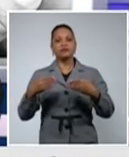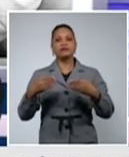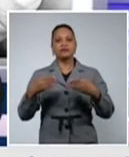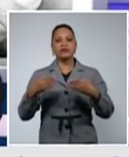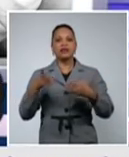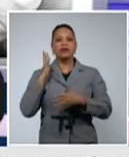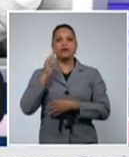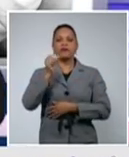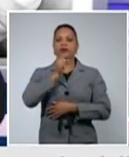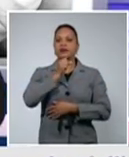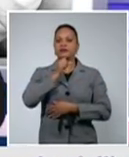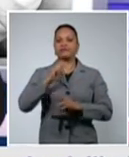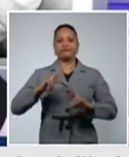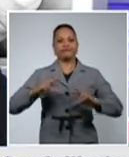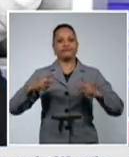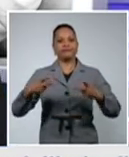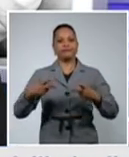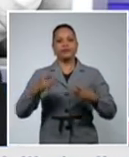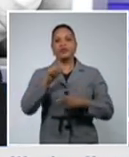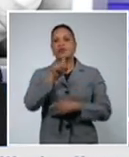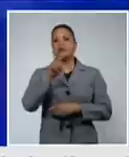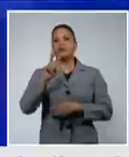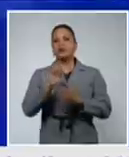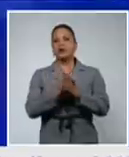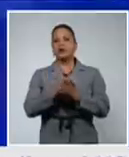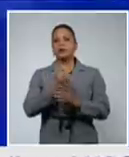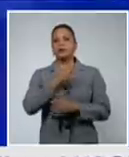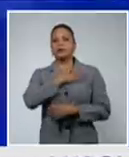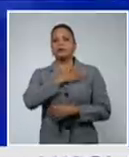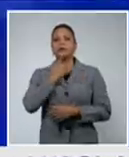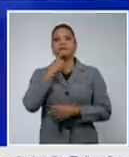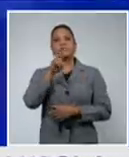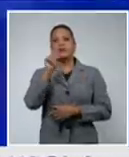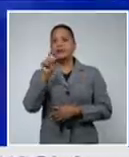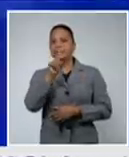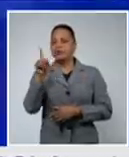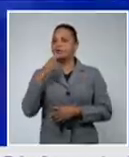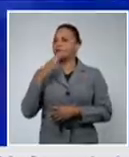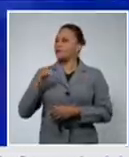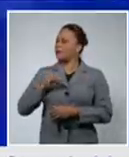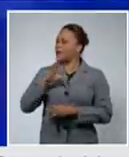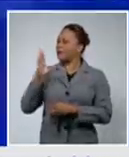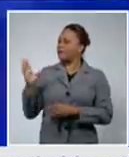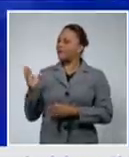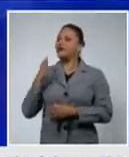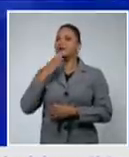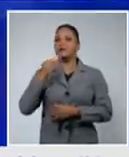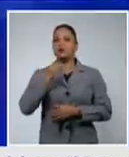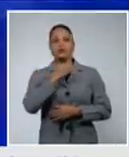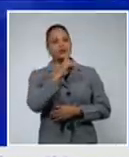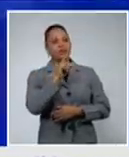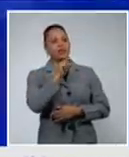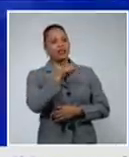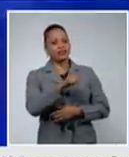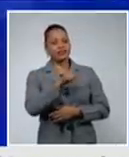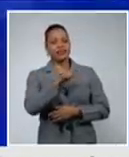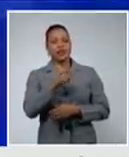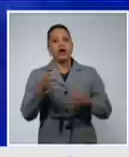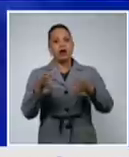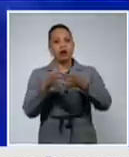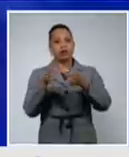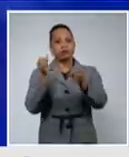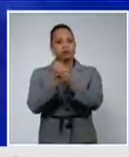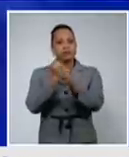prensa, reitero, 12 de marzo de 2021. Doctor, buenos días. Buenos días, Pepe. Buenos días a ti, al equipo que hace posible la